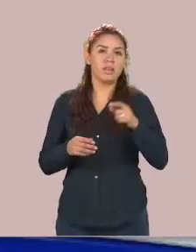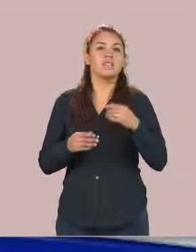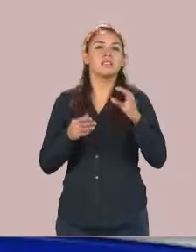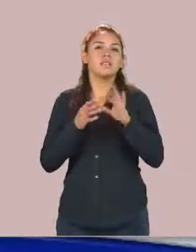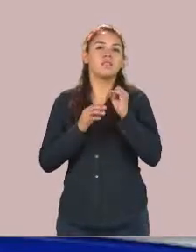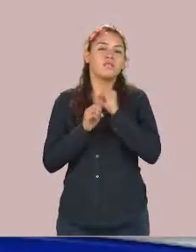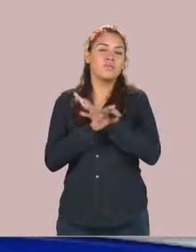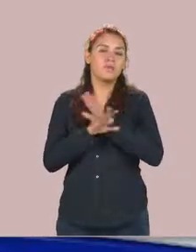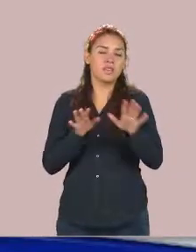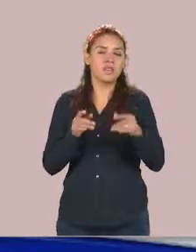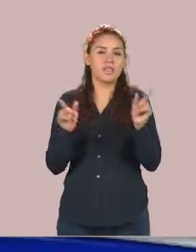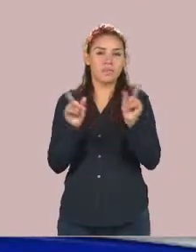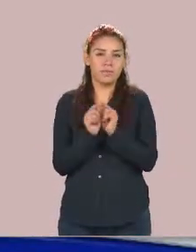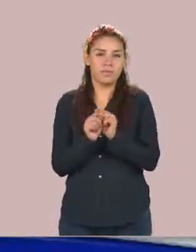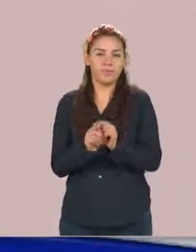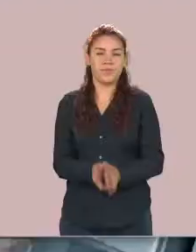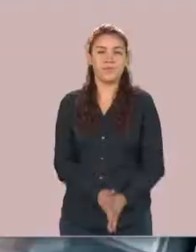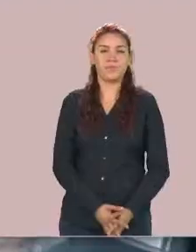sección Breves What.